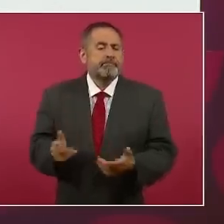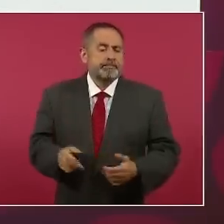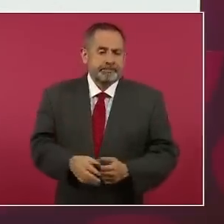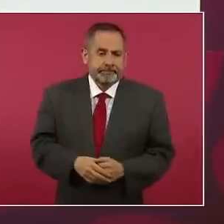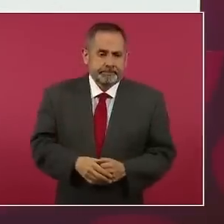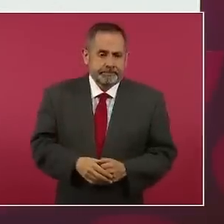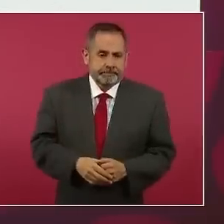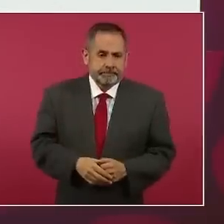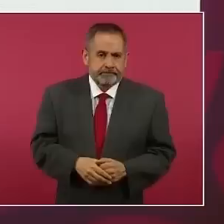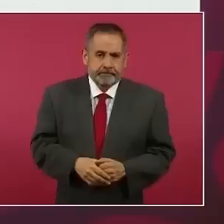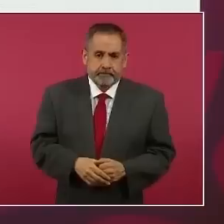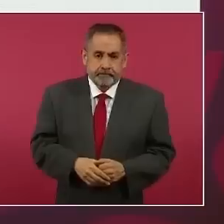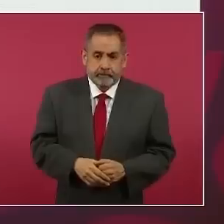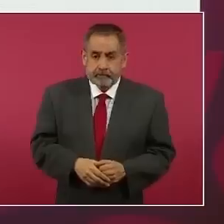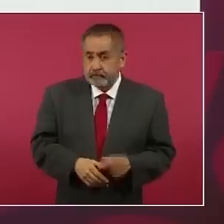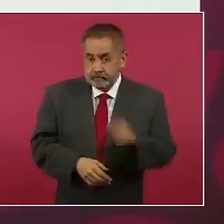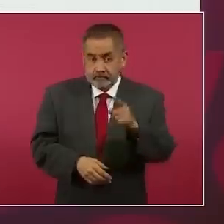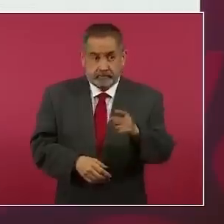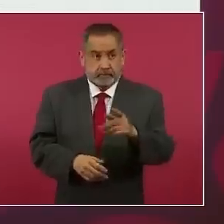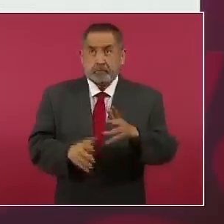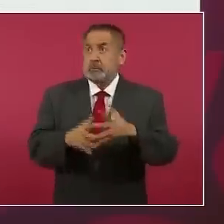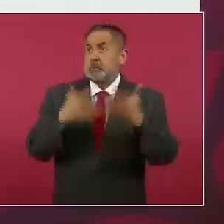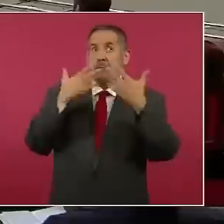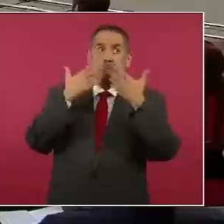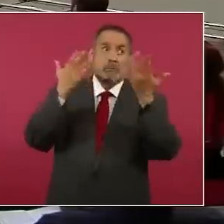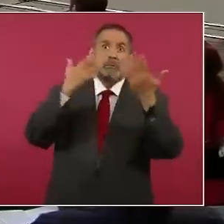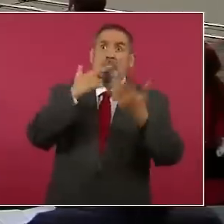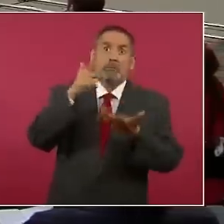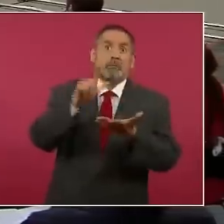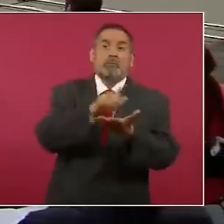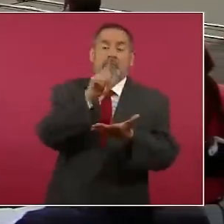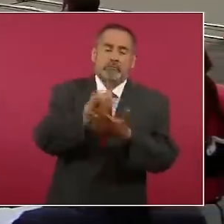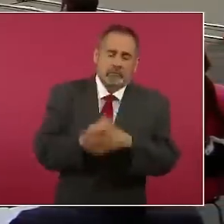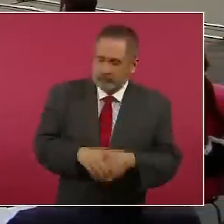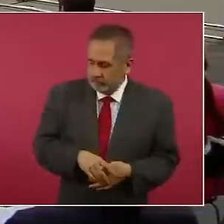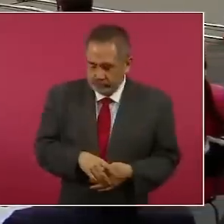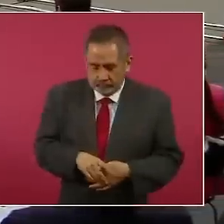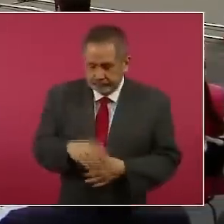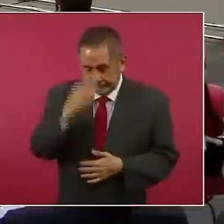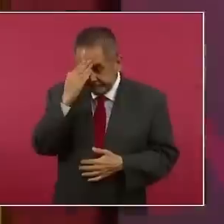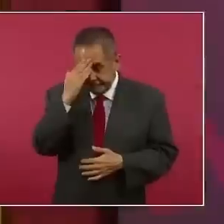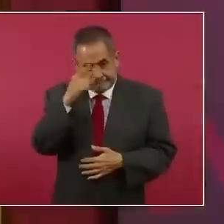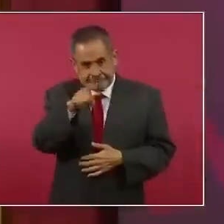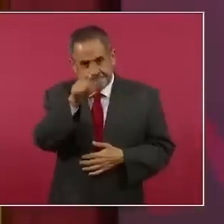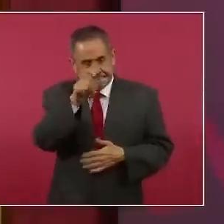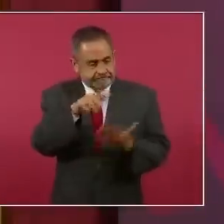Esa es la gran reforma. Por eso es una joya el documento.